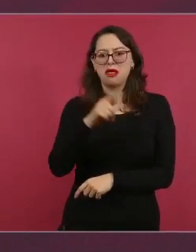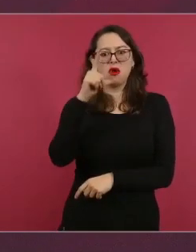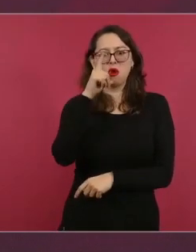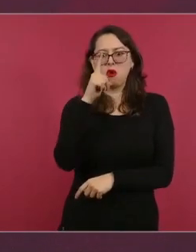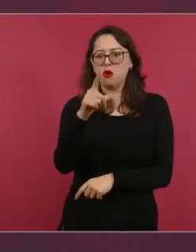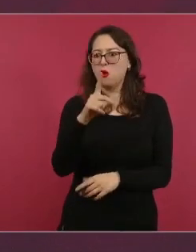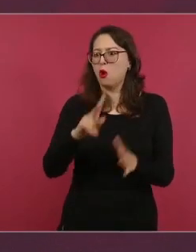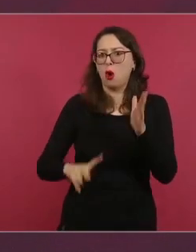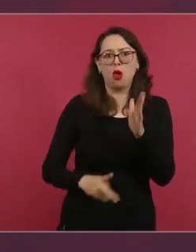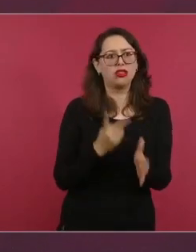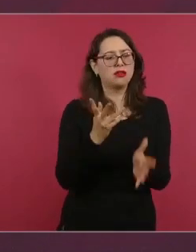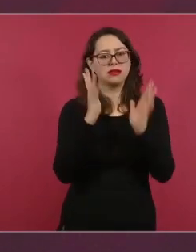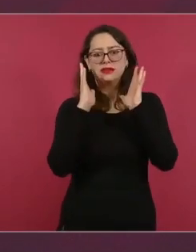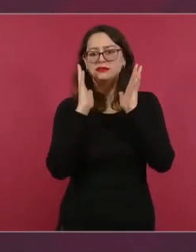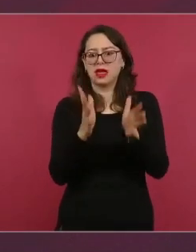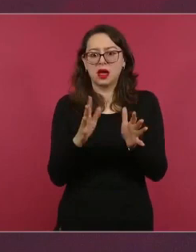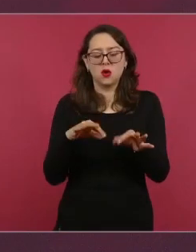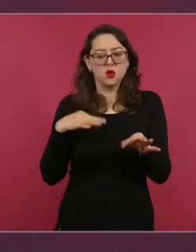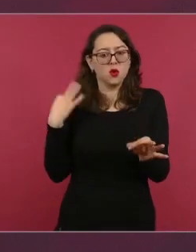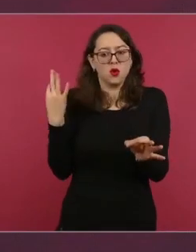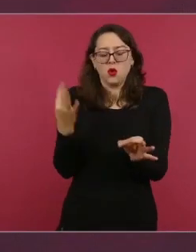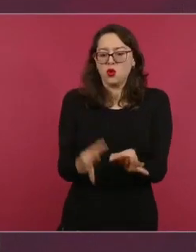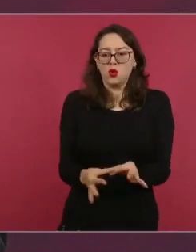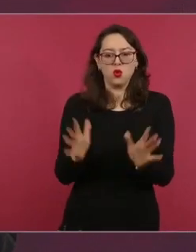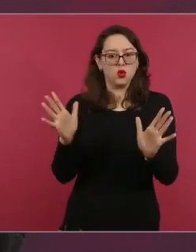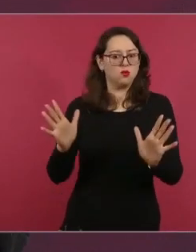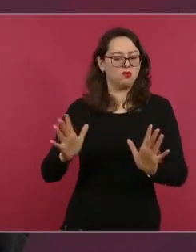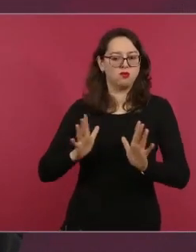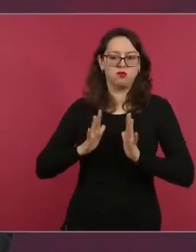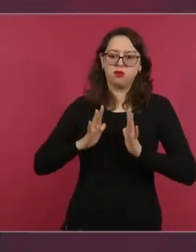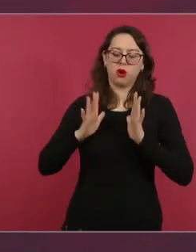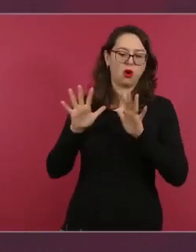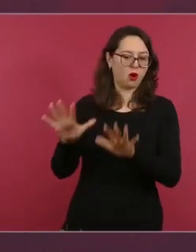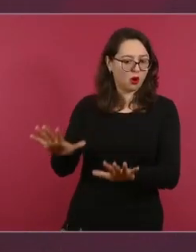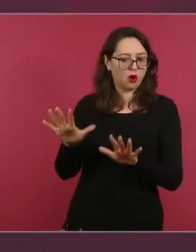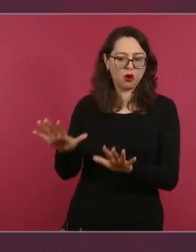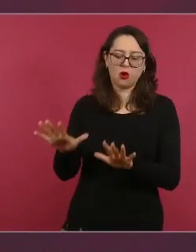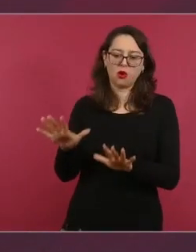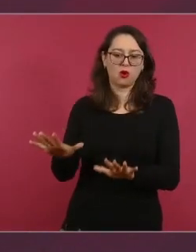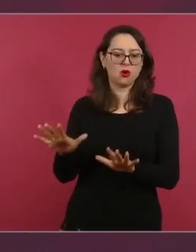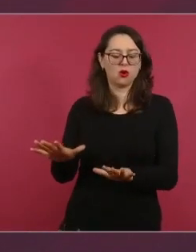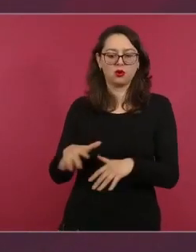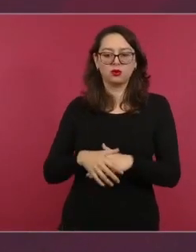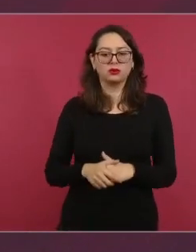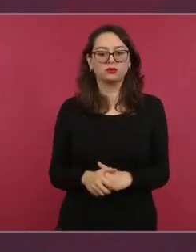precedentes en casos de emergencia en el mundo.